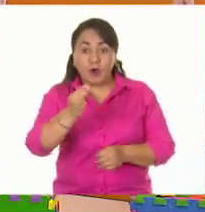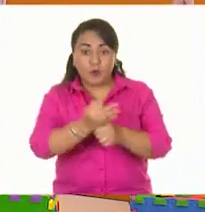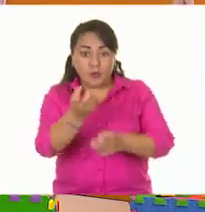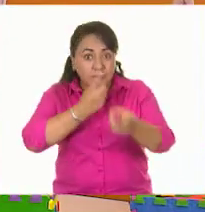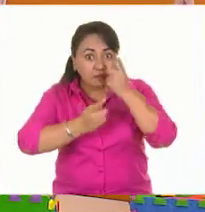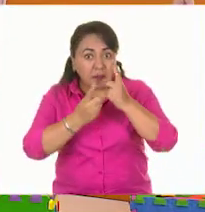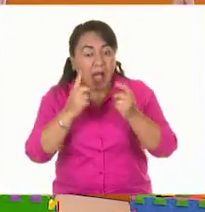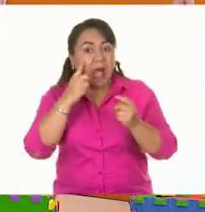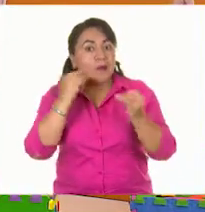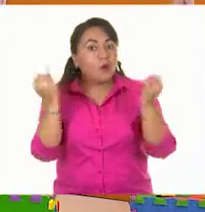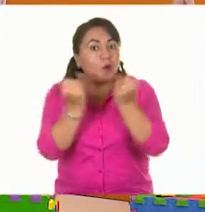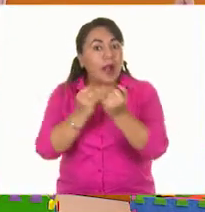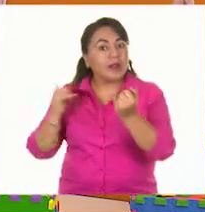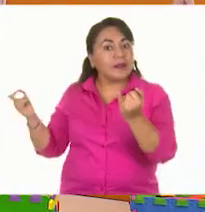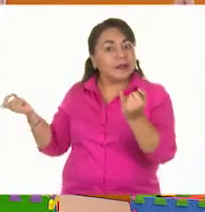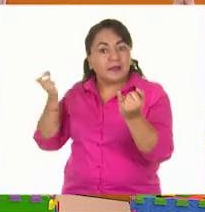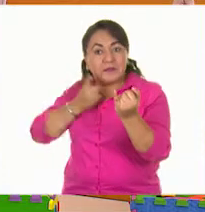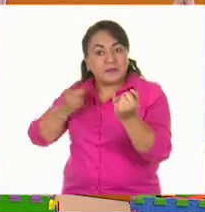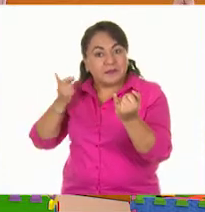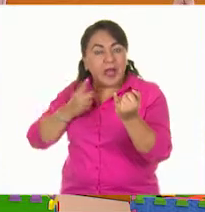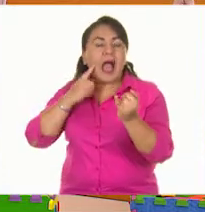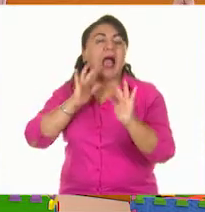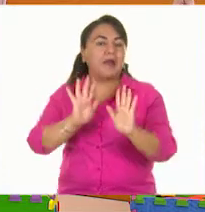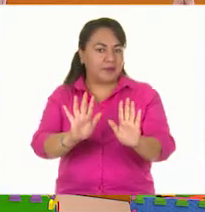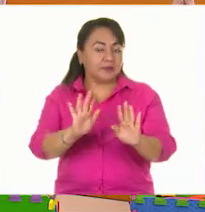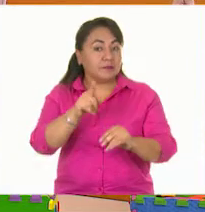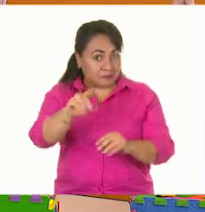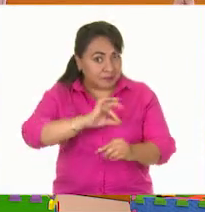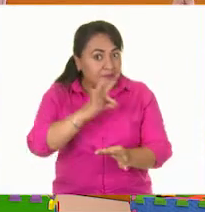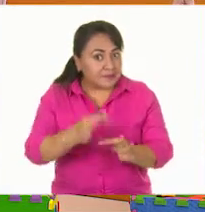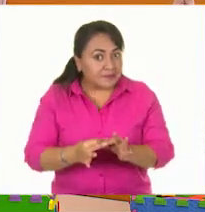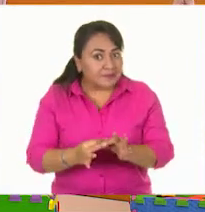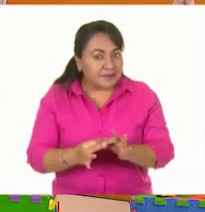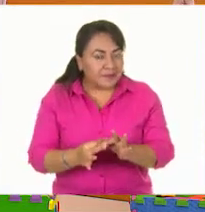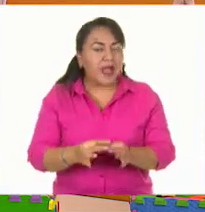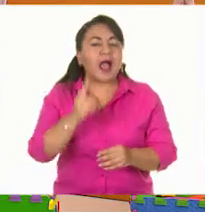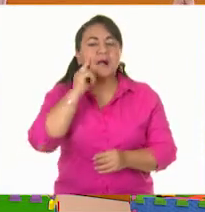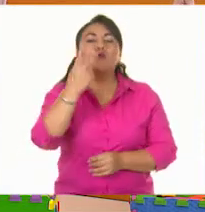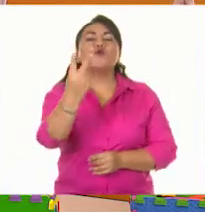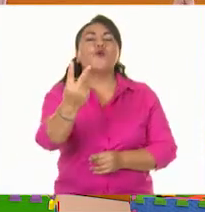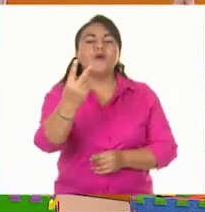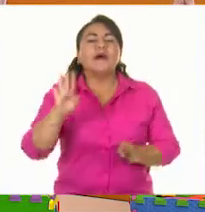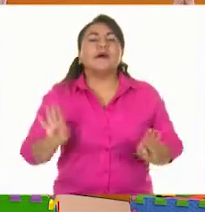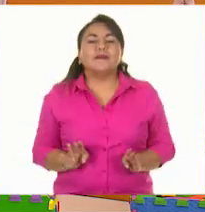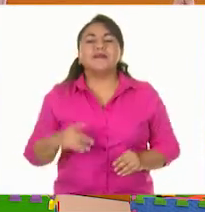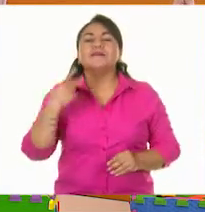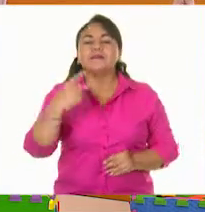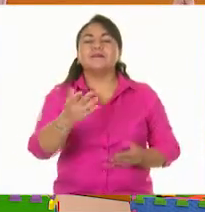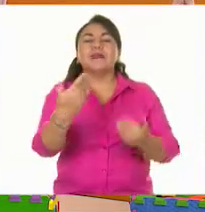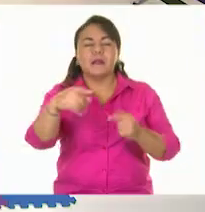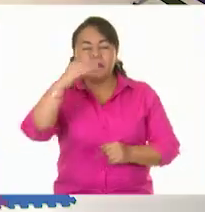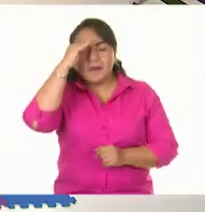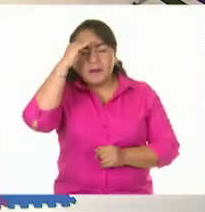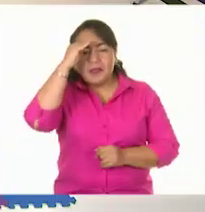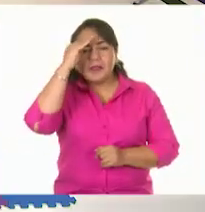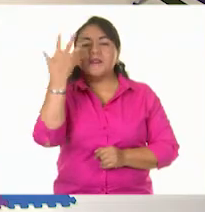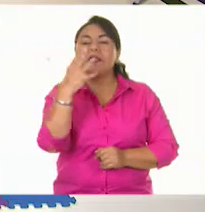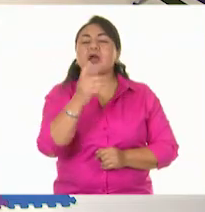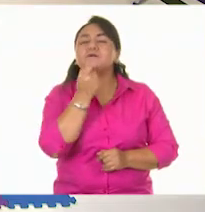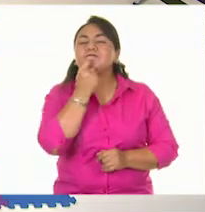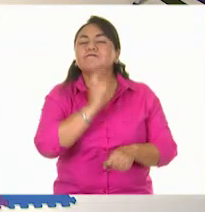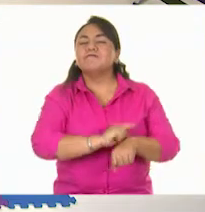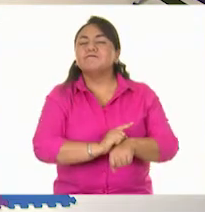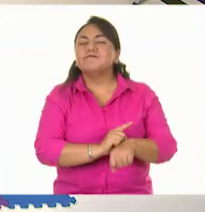mencionando son las mismas que las que nos va a decir Alexia. ¿Listos en casa? A ver, dos características de los líquidos. Piénsenlo, les doy 10